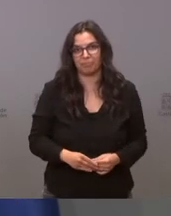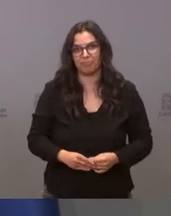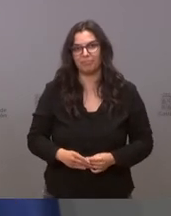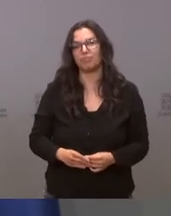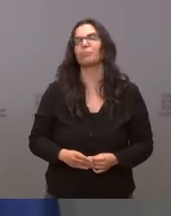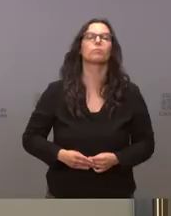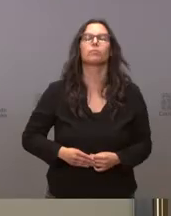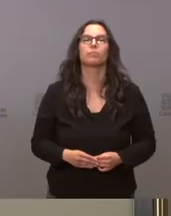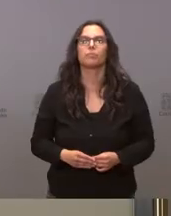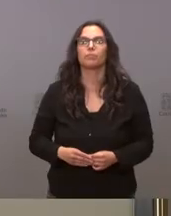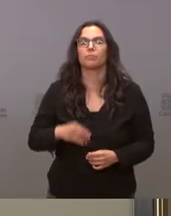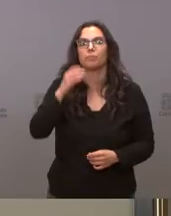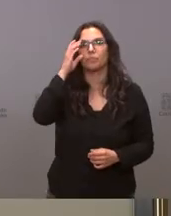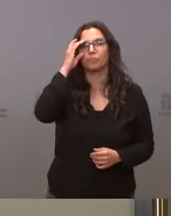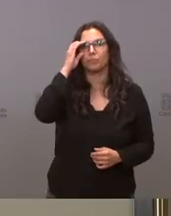precisamente